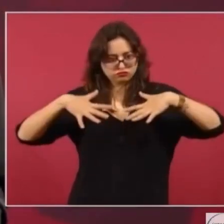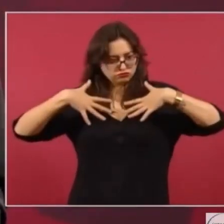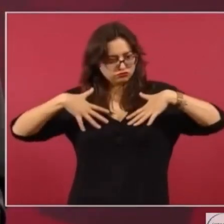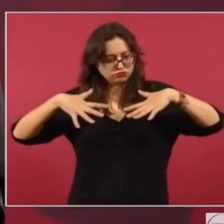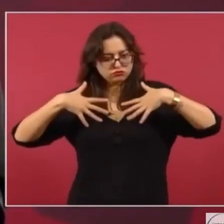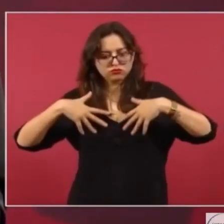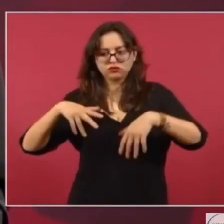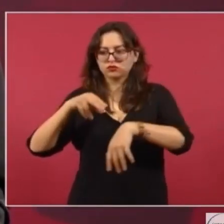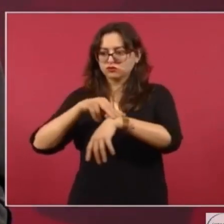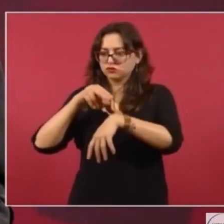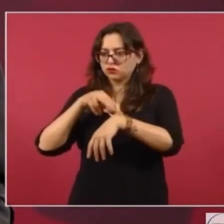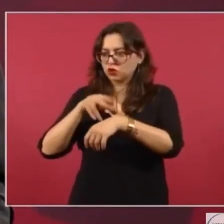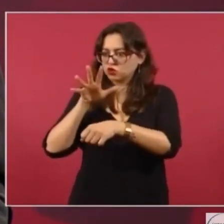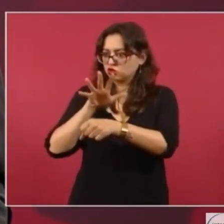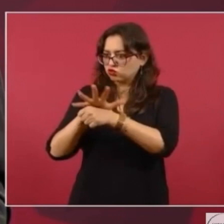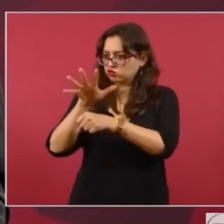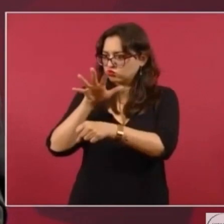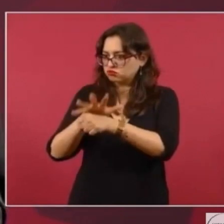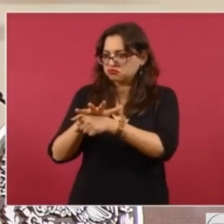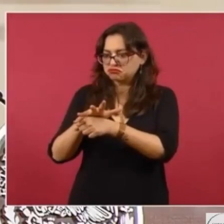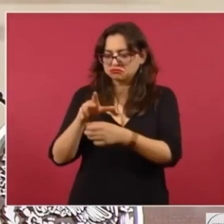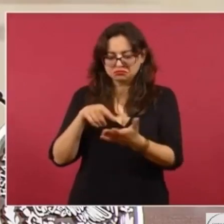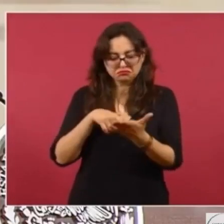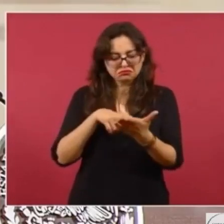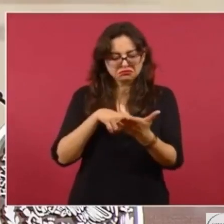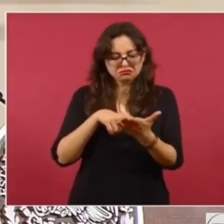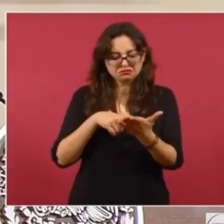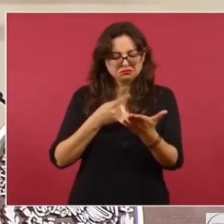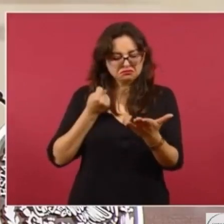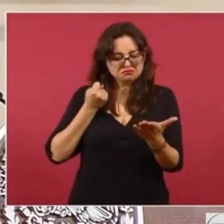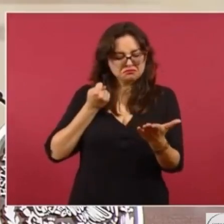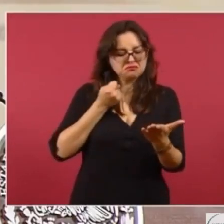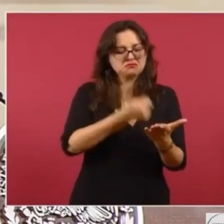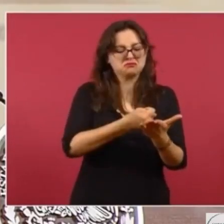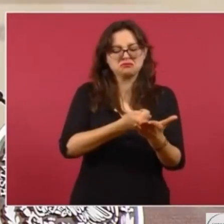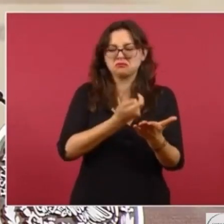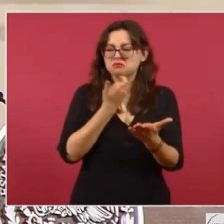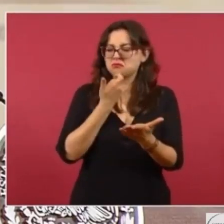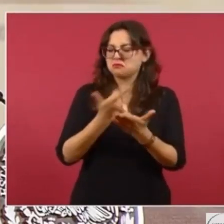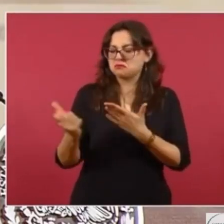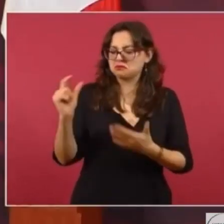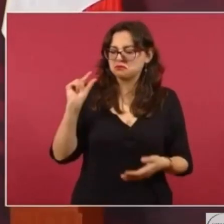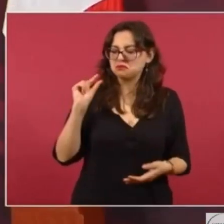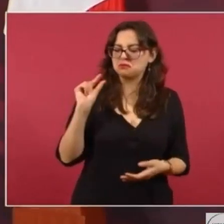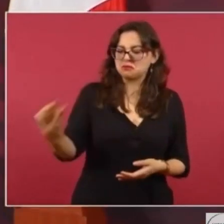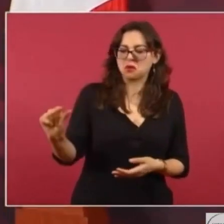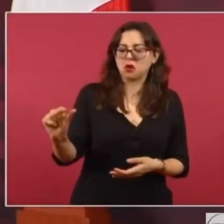de los trabajadores y de sus familias? ¿Se manifestaron?